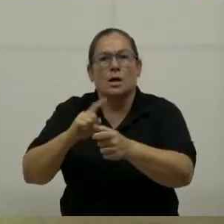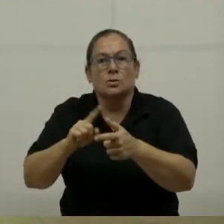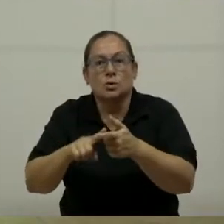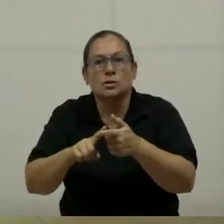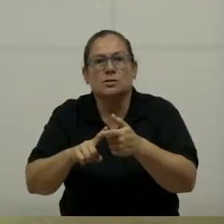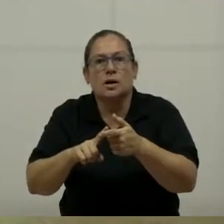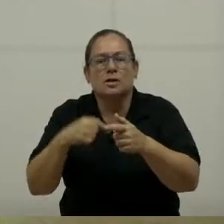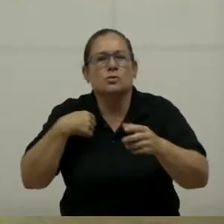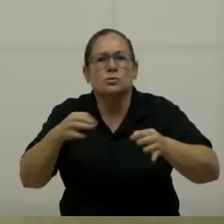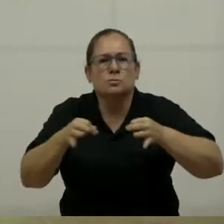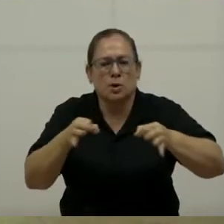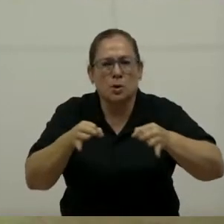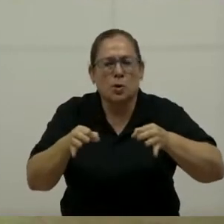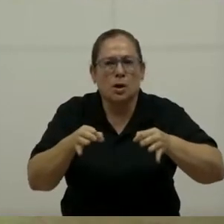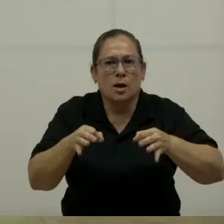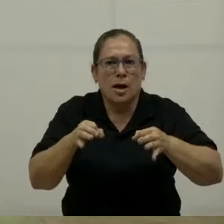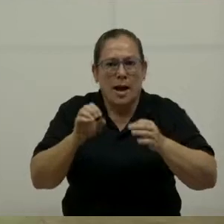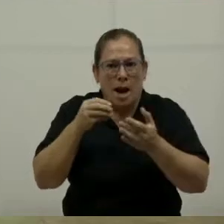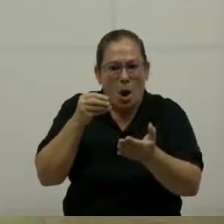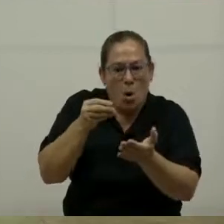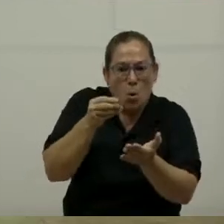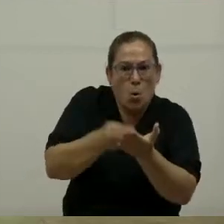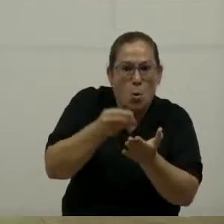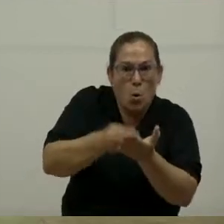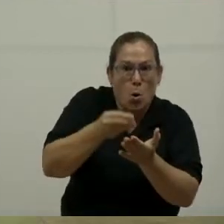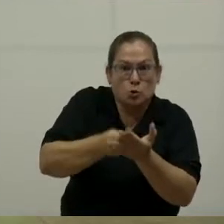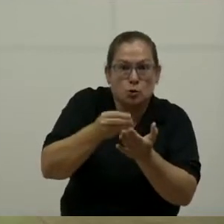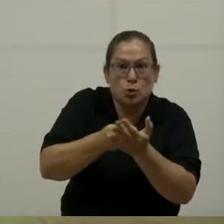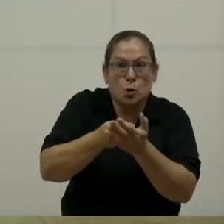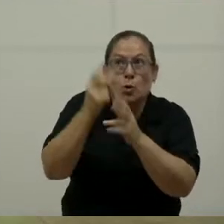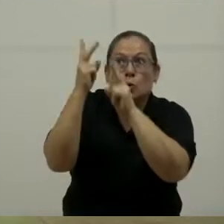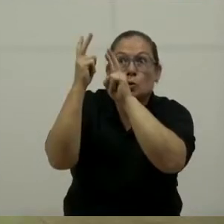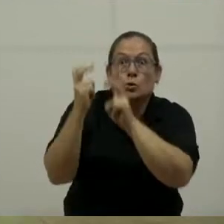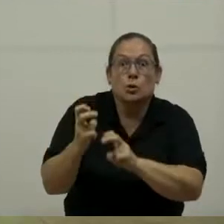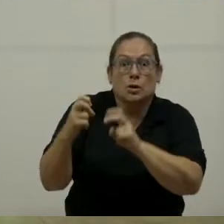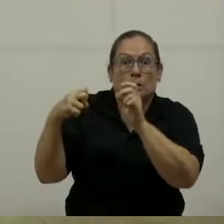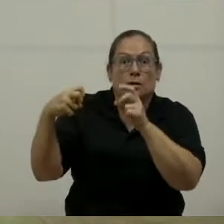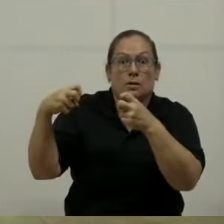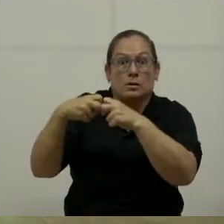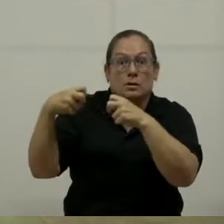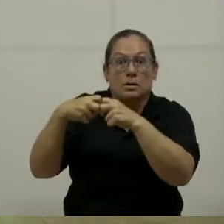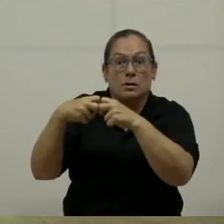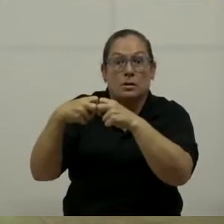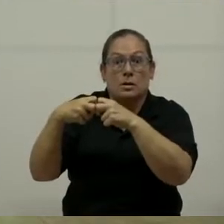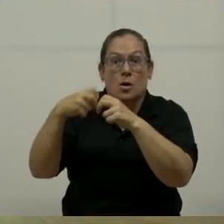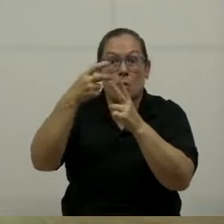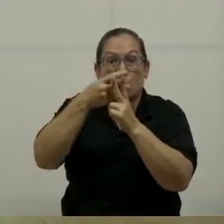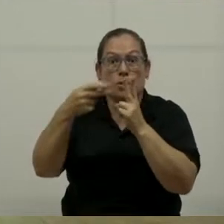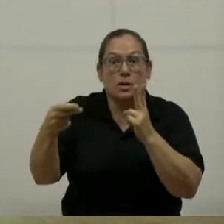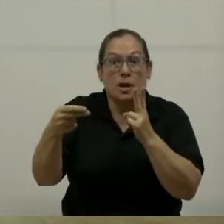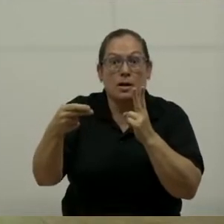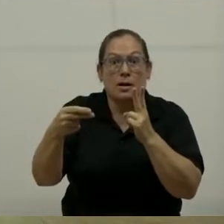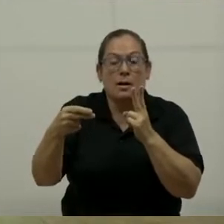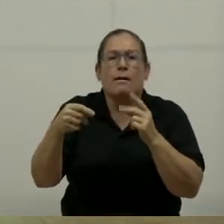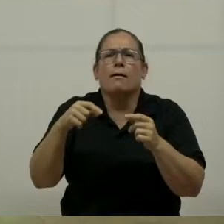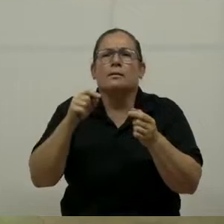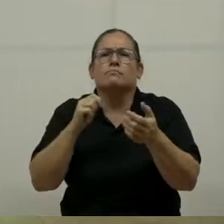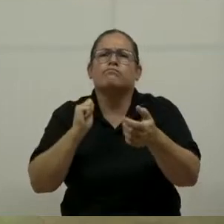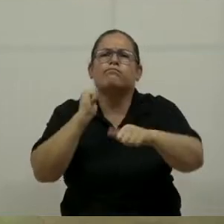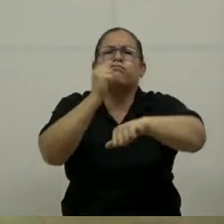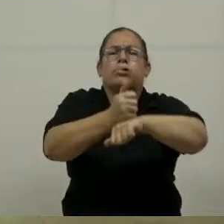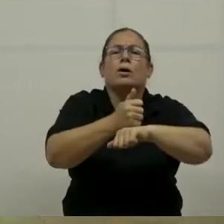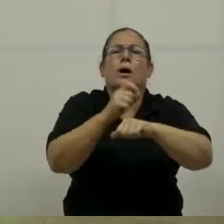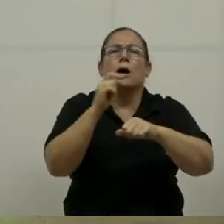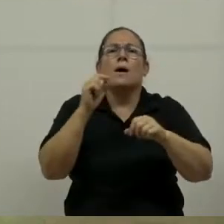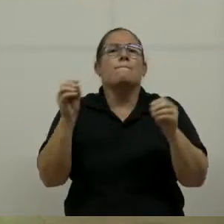rápidamente. El costo por kilowatt en un hotel se fija en el momento que más demanda tuvo. Entonces,